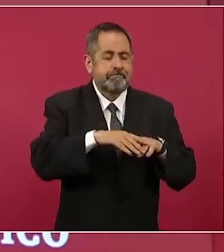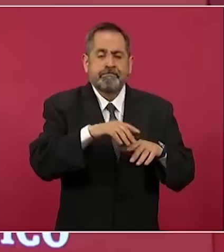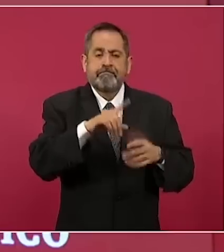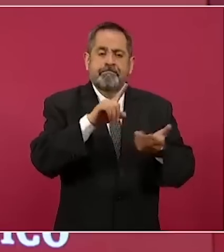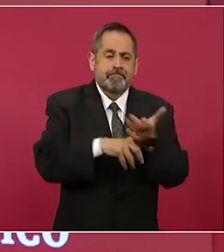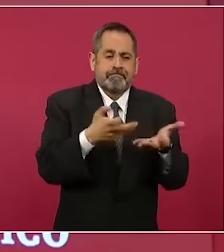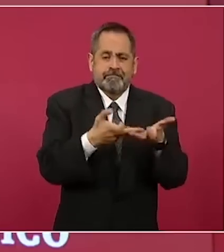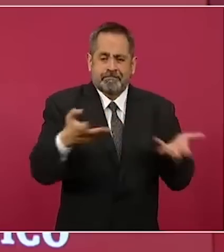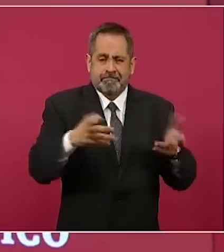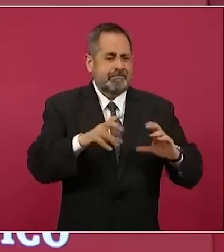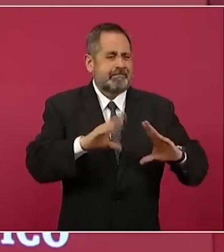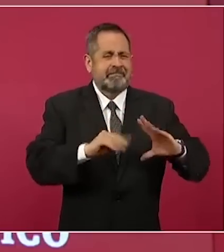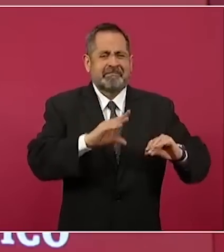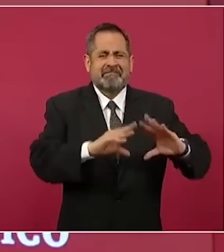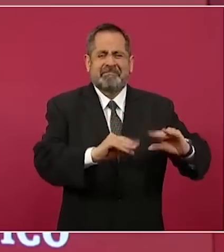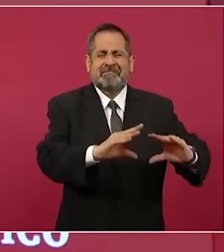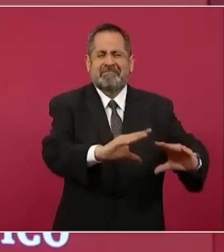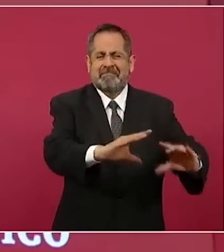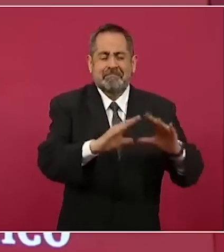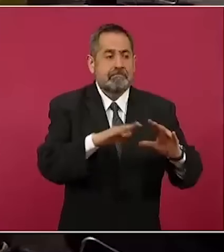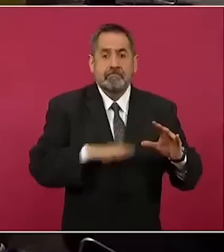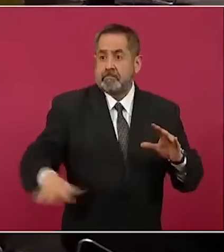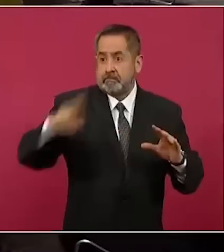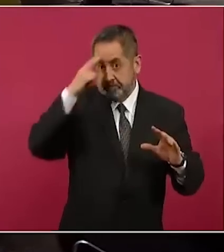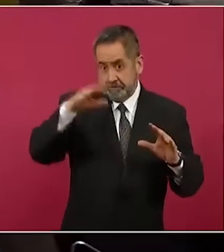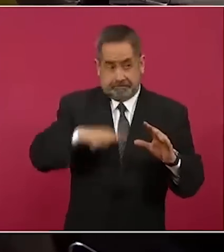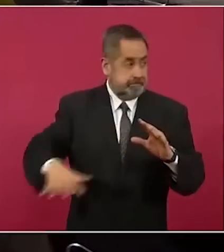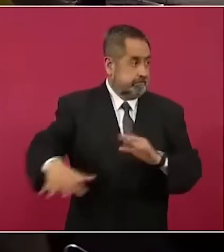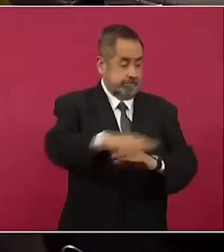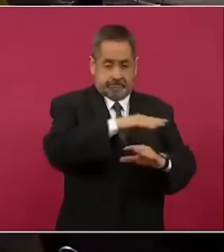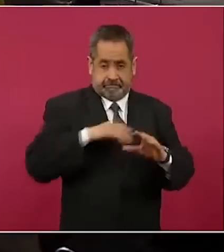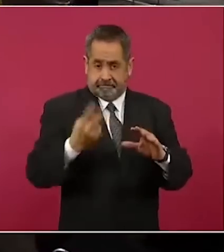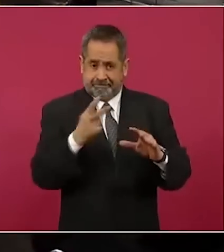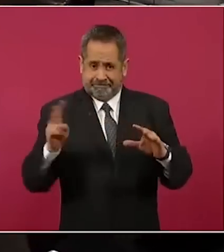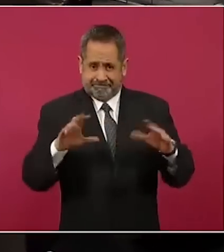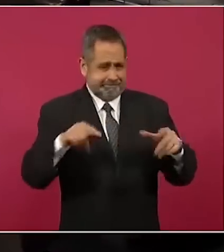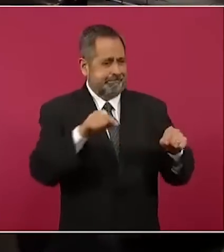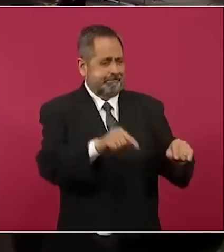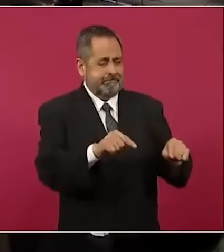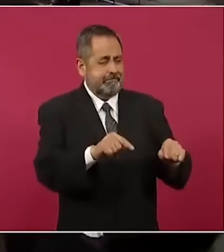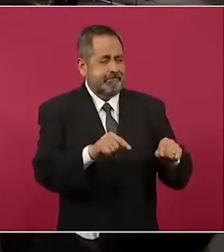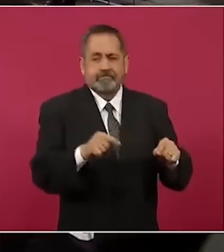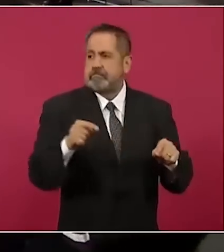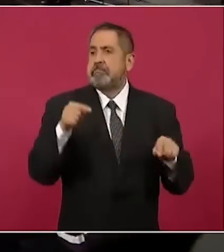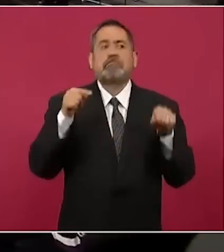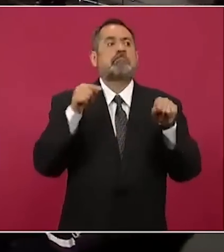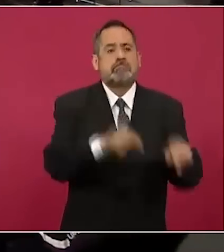de todo el Valle de México, se esmeraron en escoger